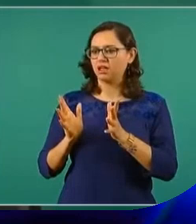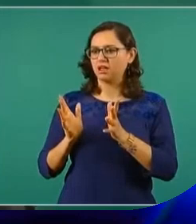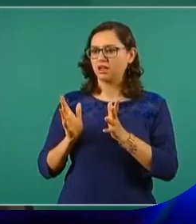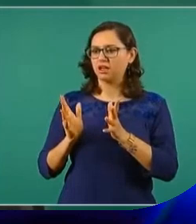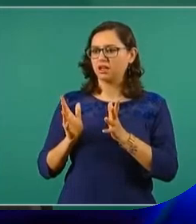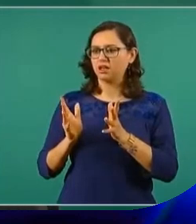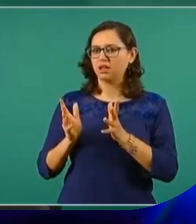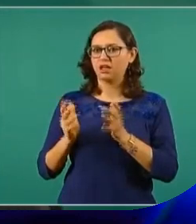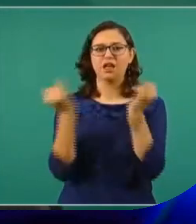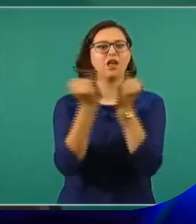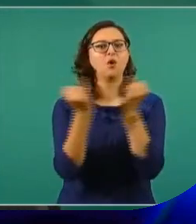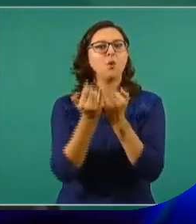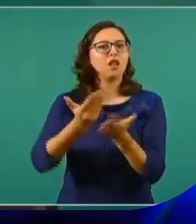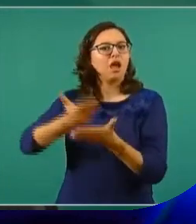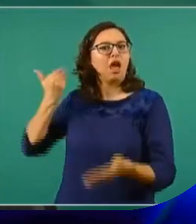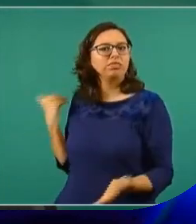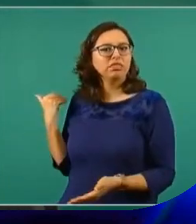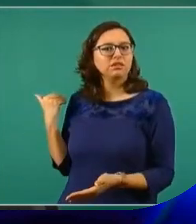hacer lo mismo?